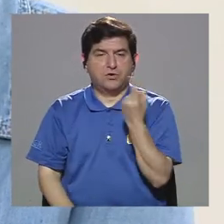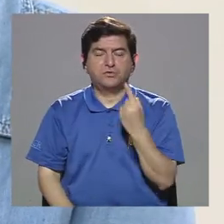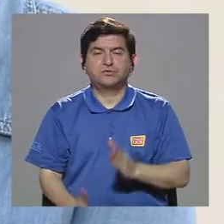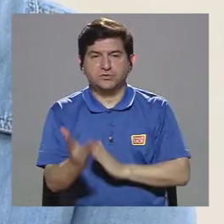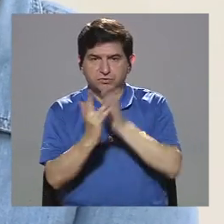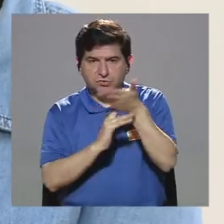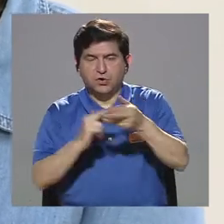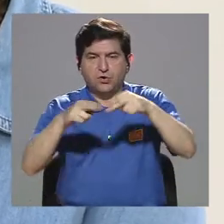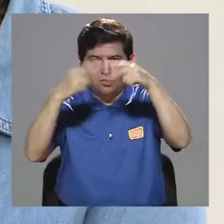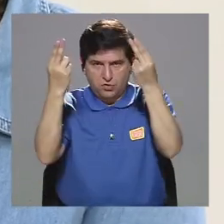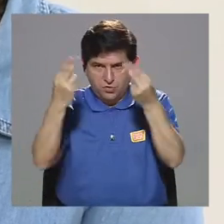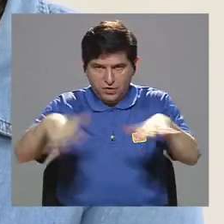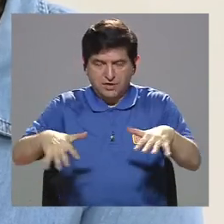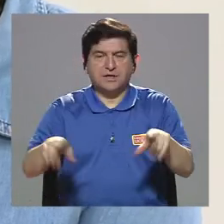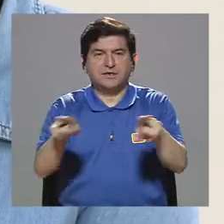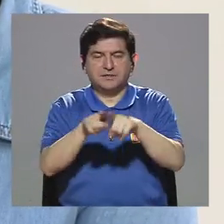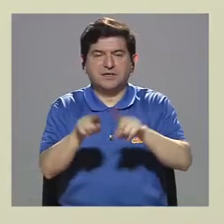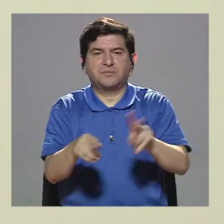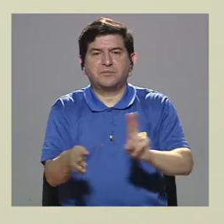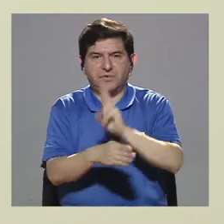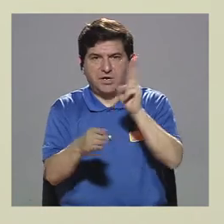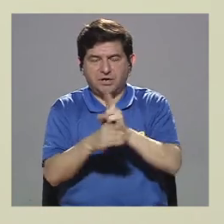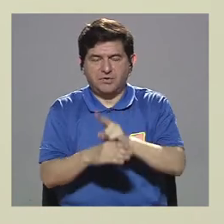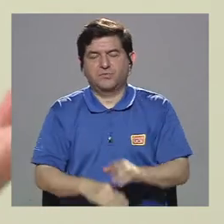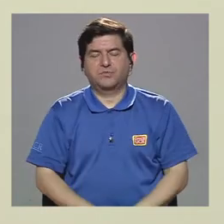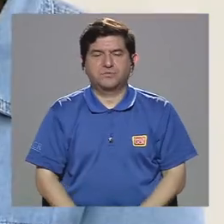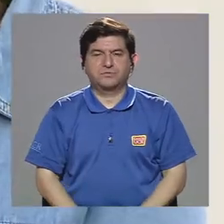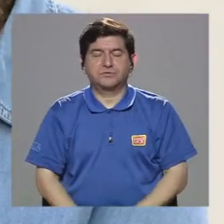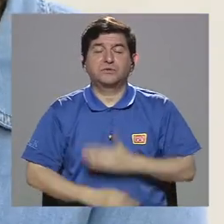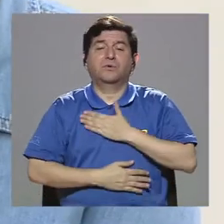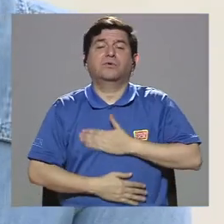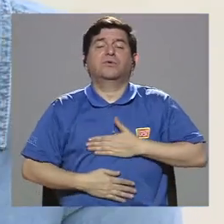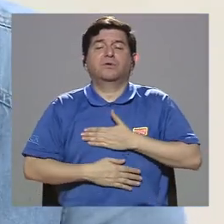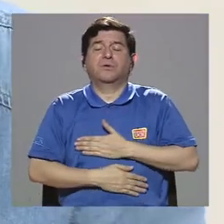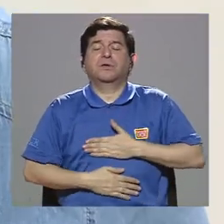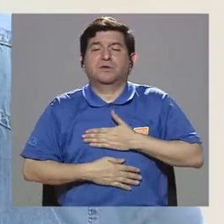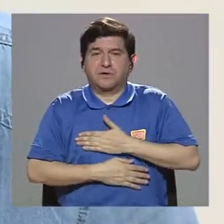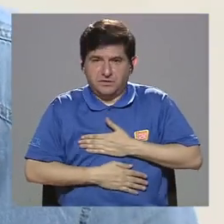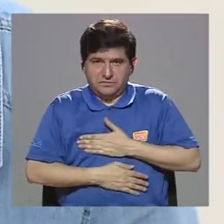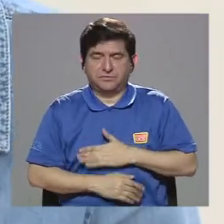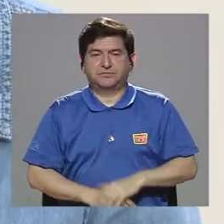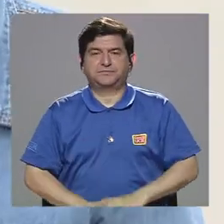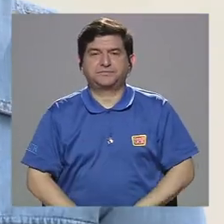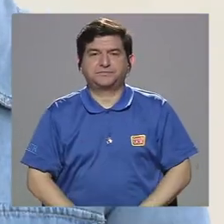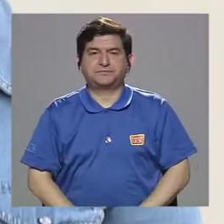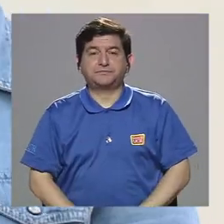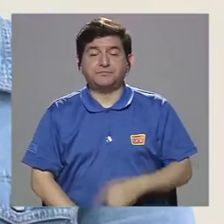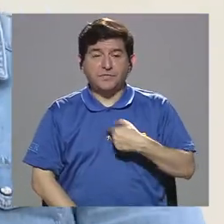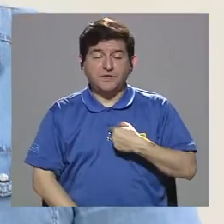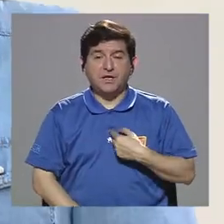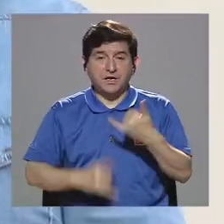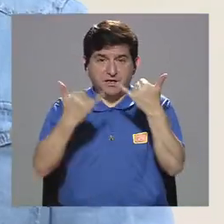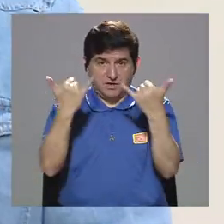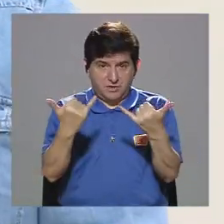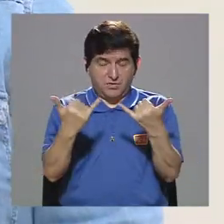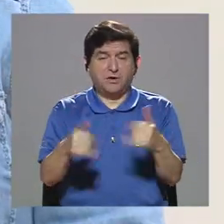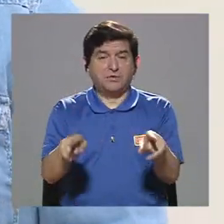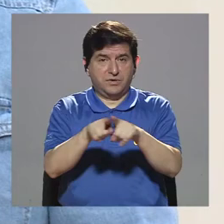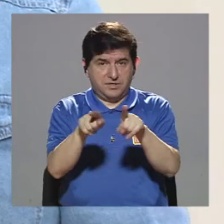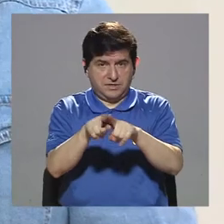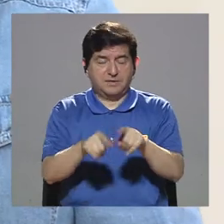internet sino también el uso y la apropiación. Bien disfruten. Efectivamente. Y voy con esto las